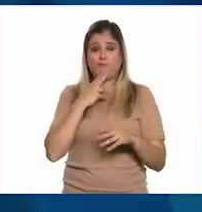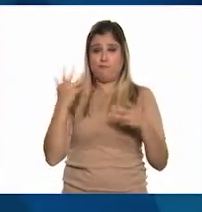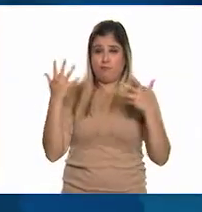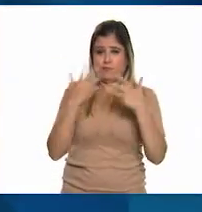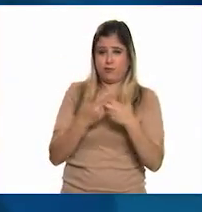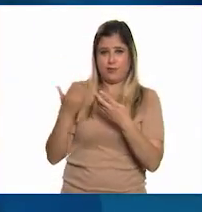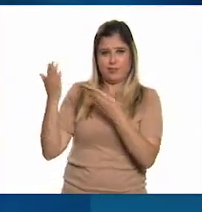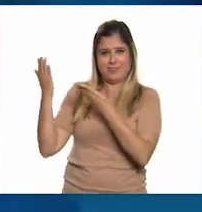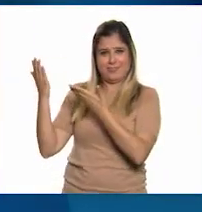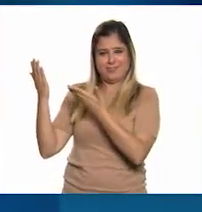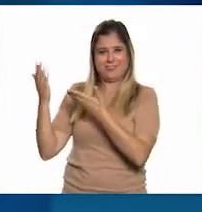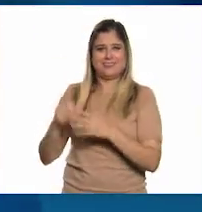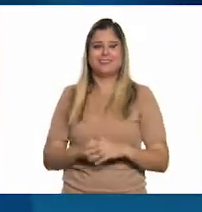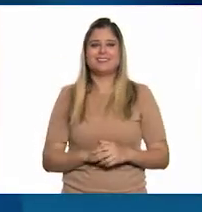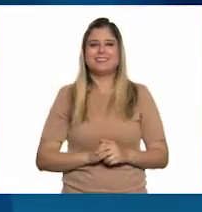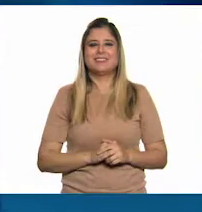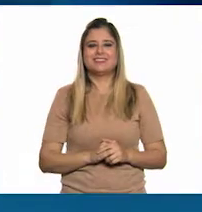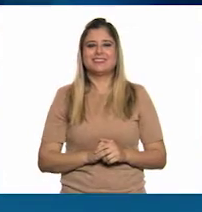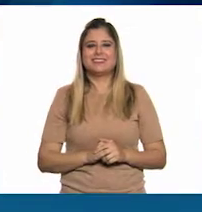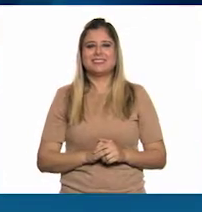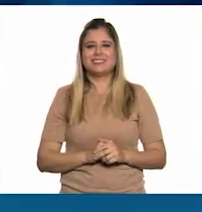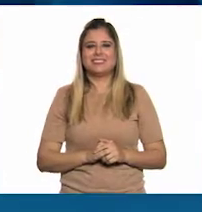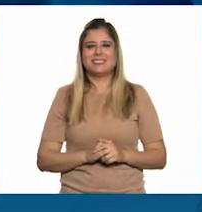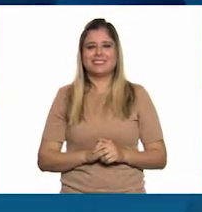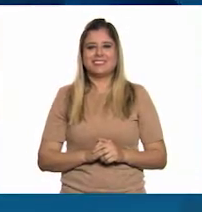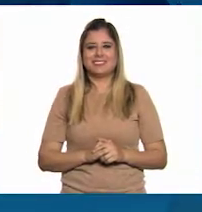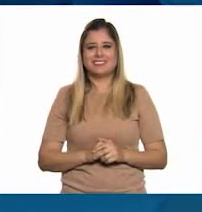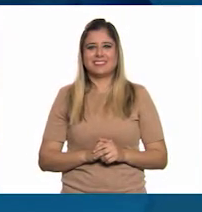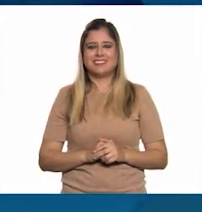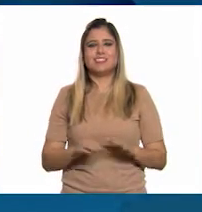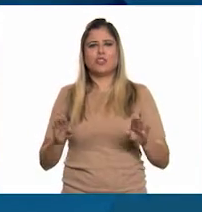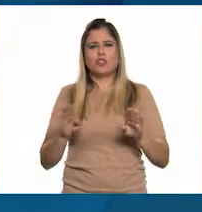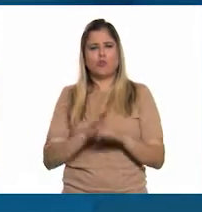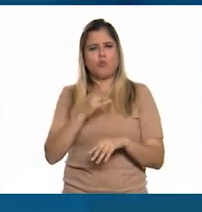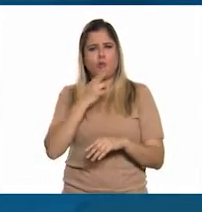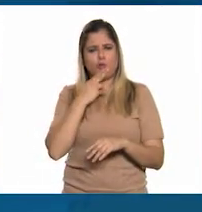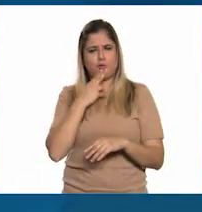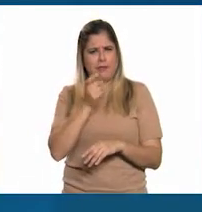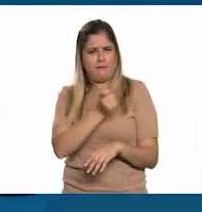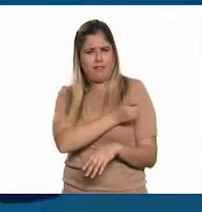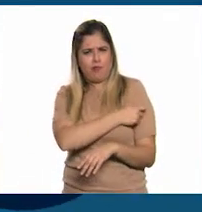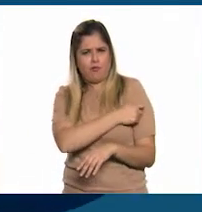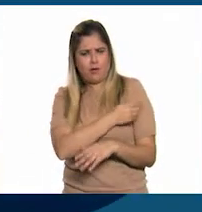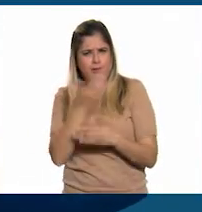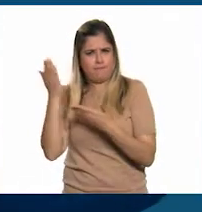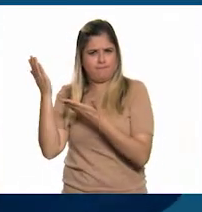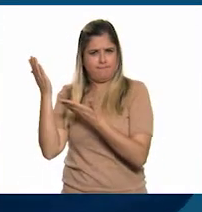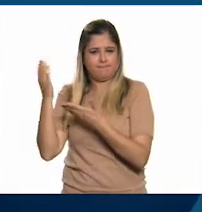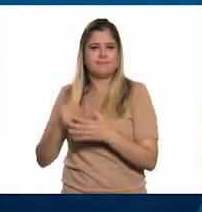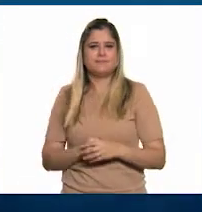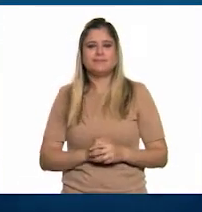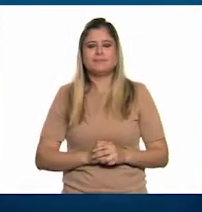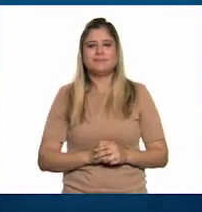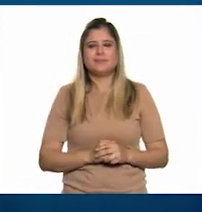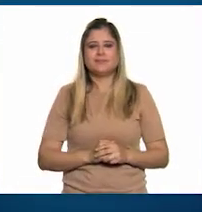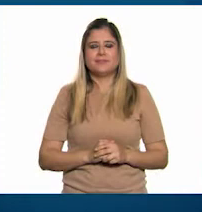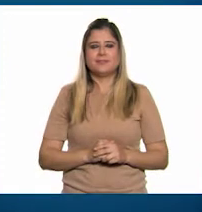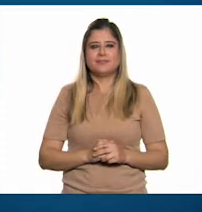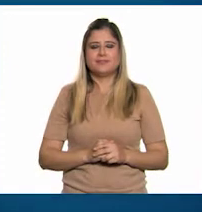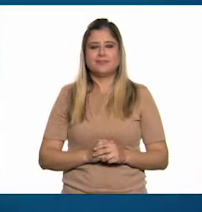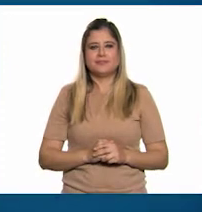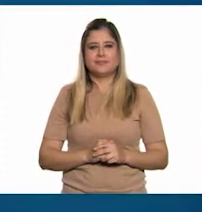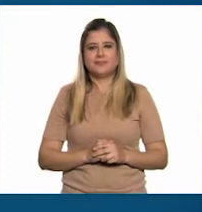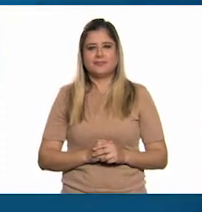Ajá. Diría, ¿cómo funcionan las vacunas? Muy bien. ¿Cómo